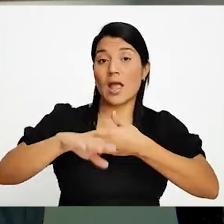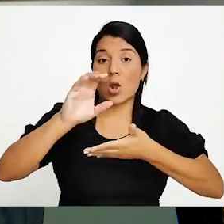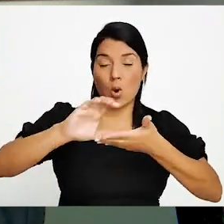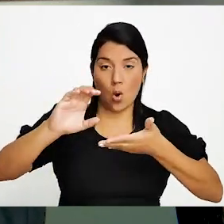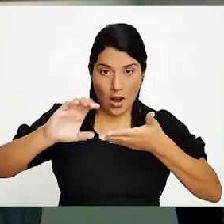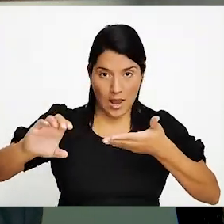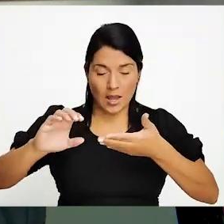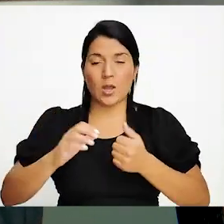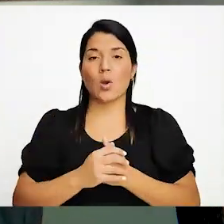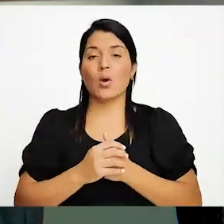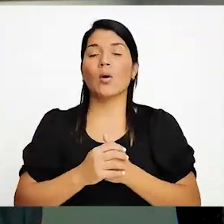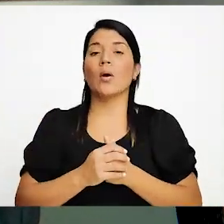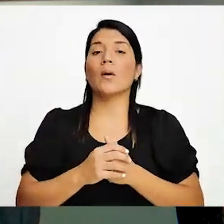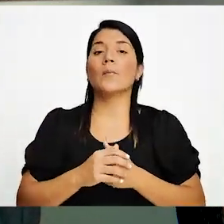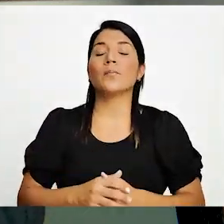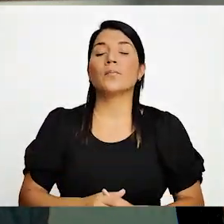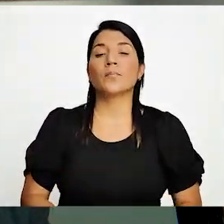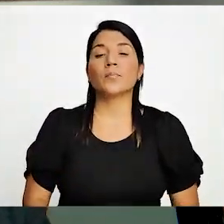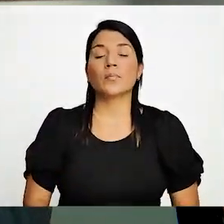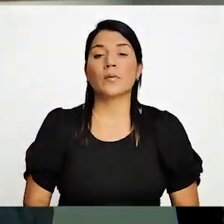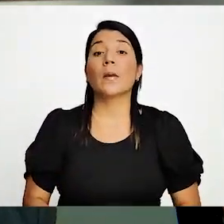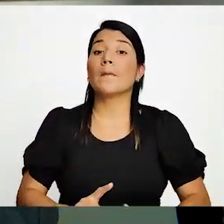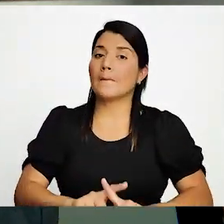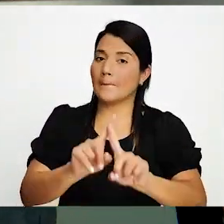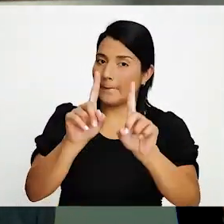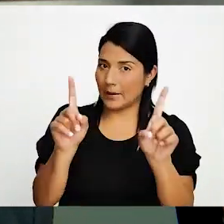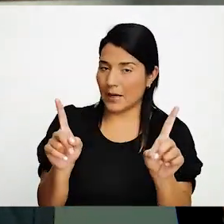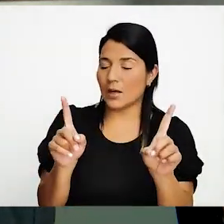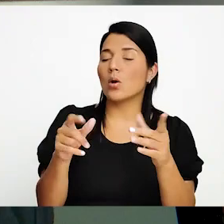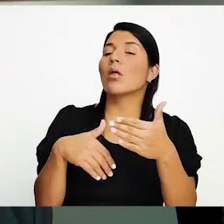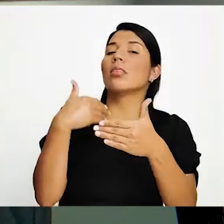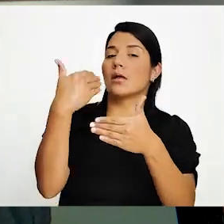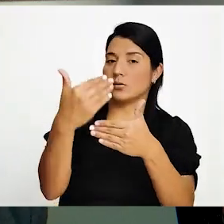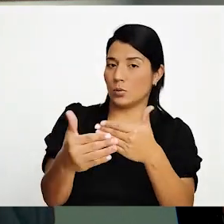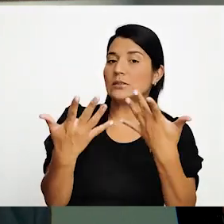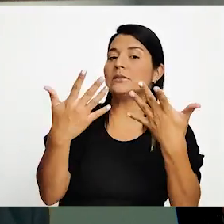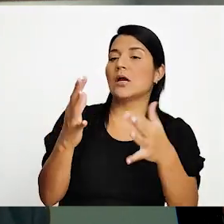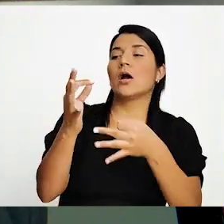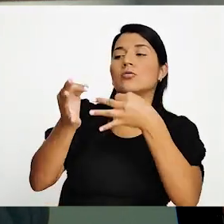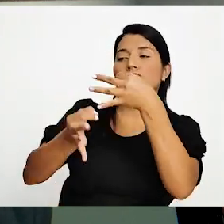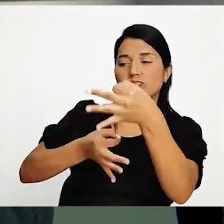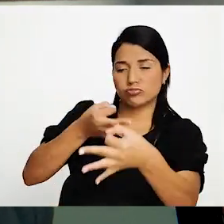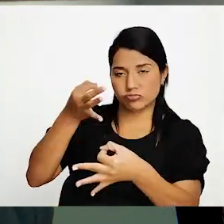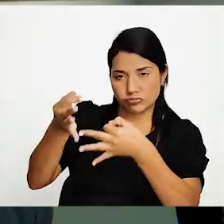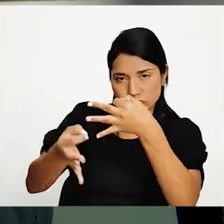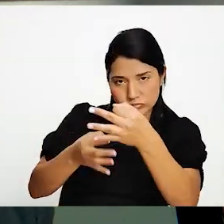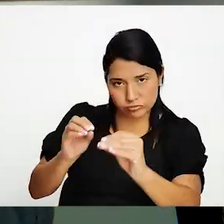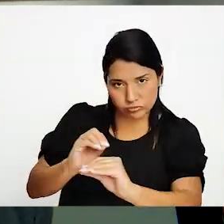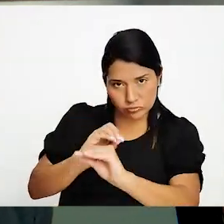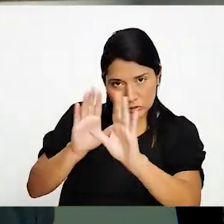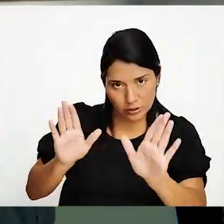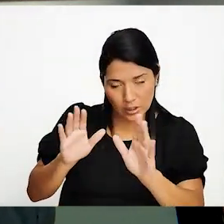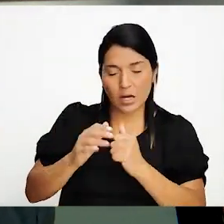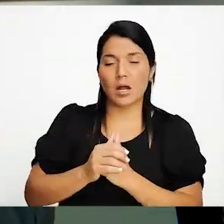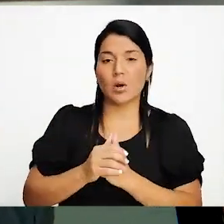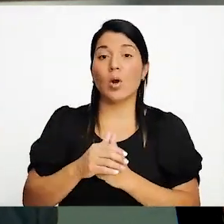colegiadas, profesionales colegiados. Sin embargo, luego se hizo la aclaración cuando